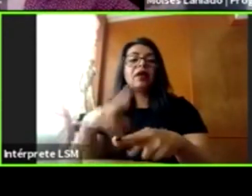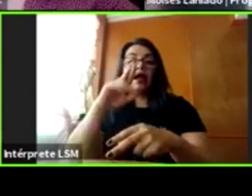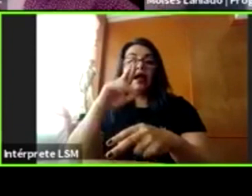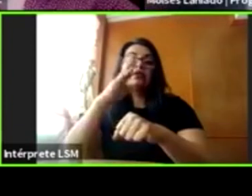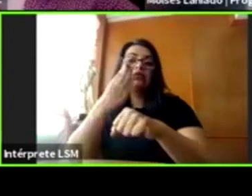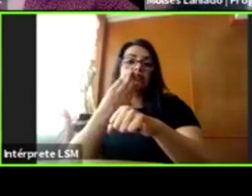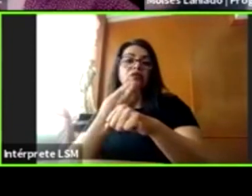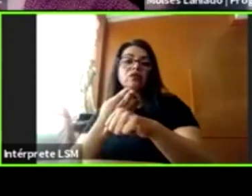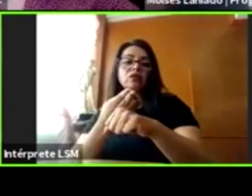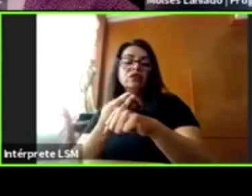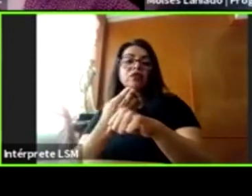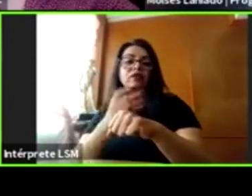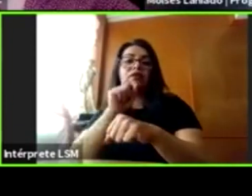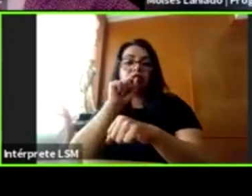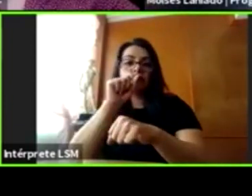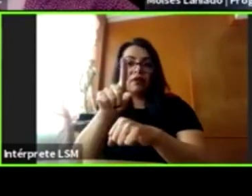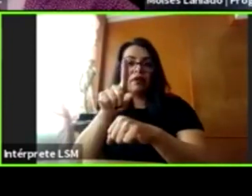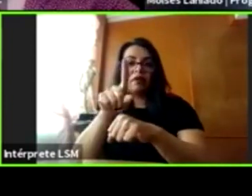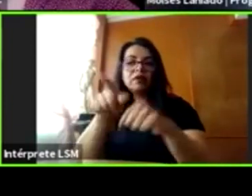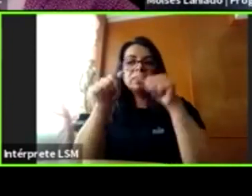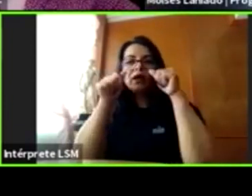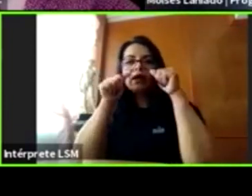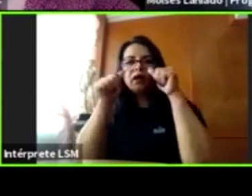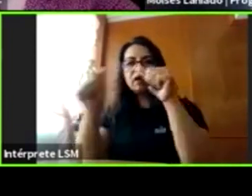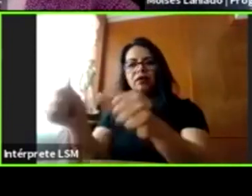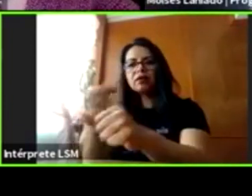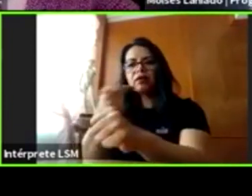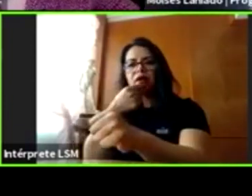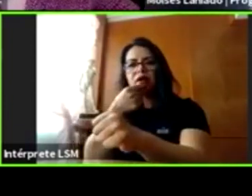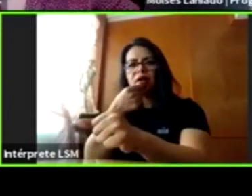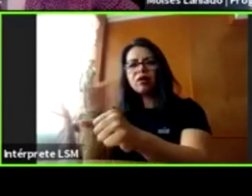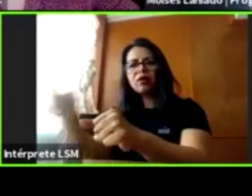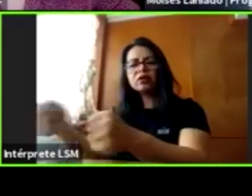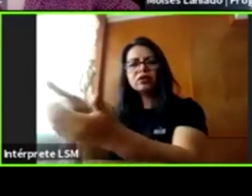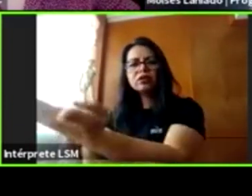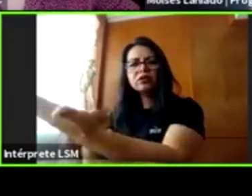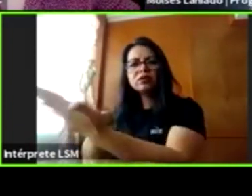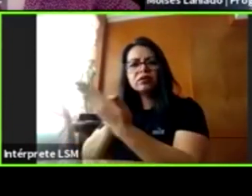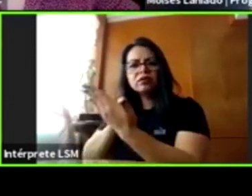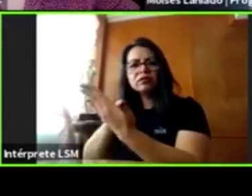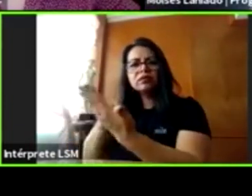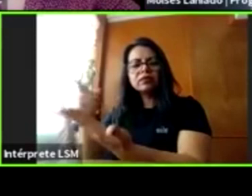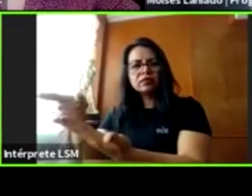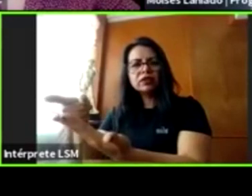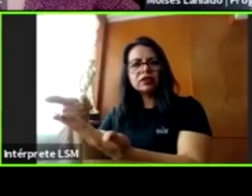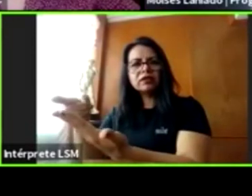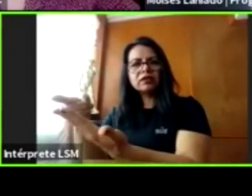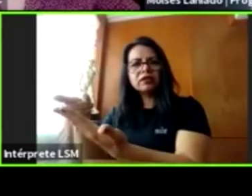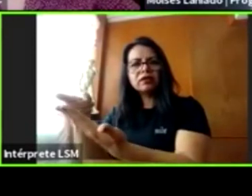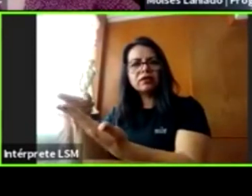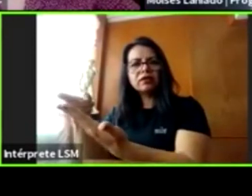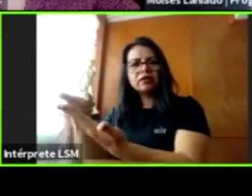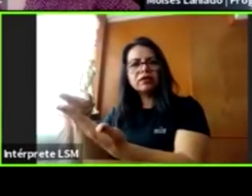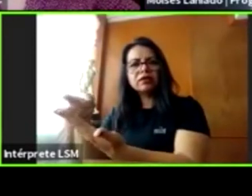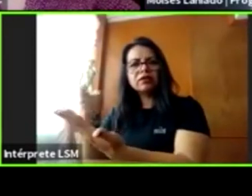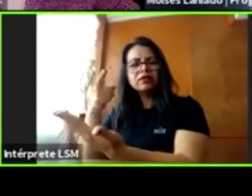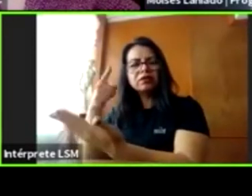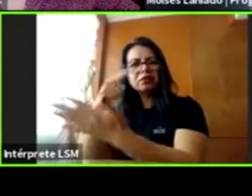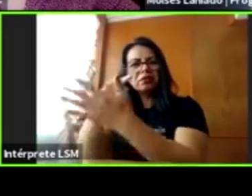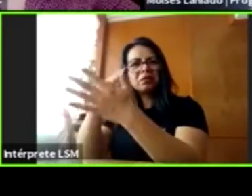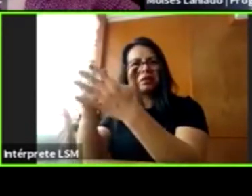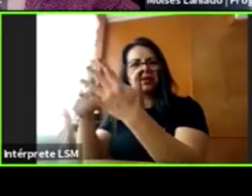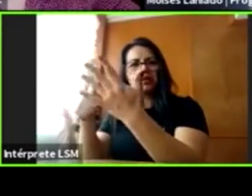muy atentos a todas estas señales que refirió Rosario, todo ese tipo de señales